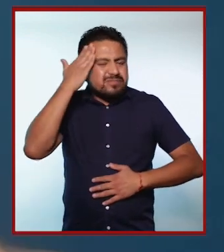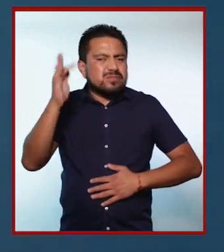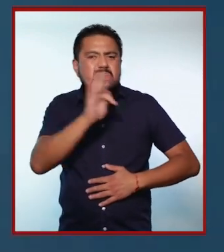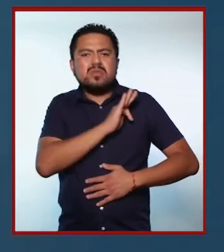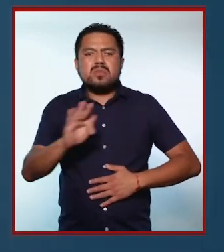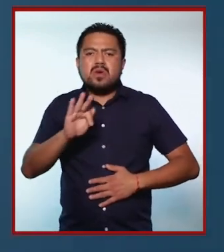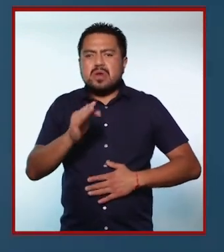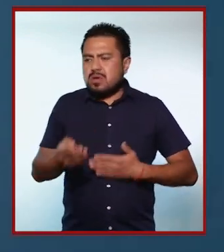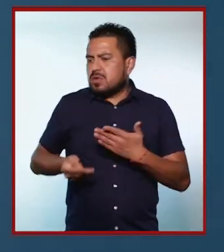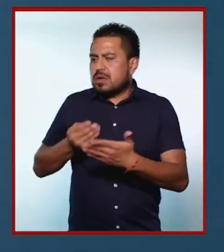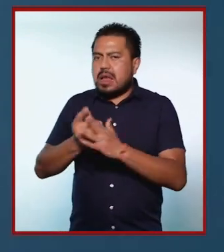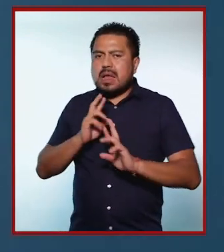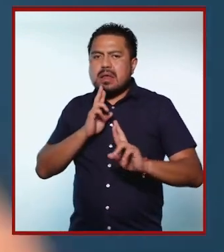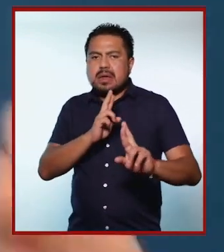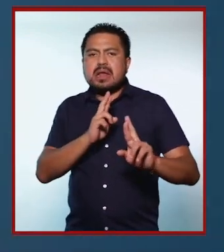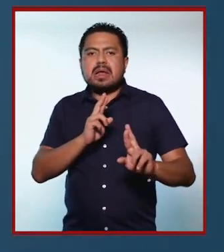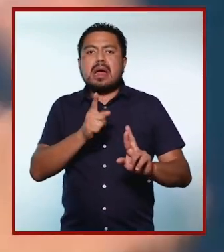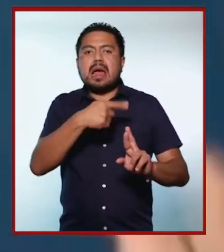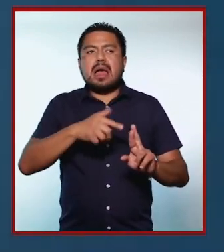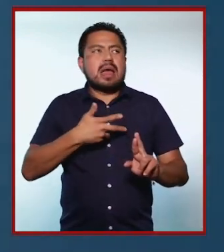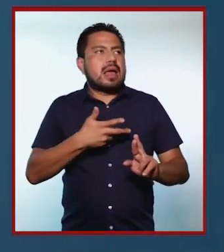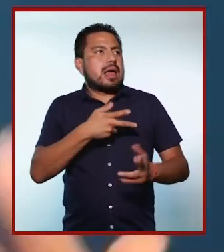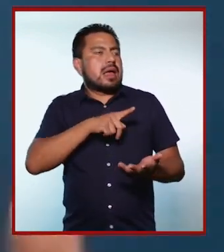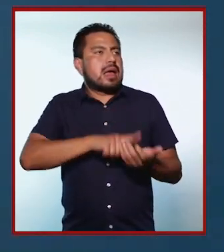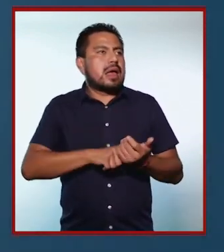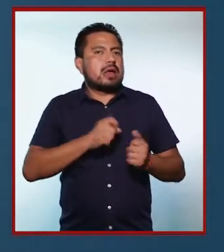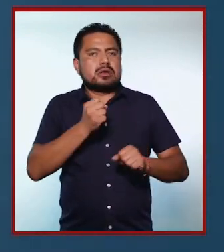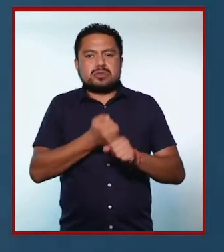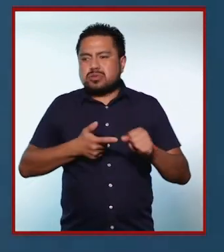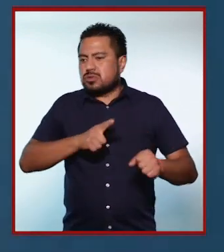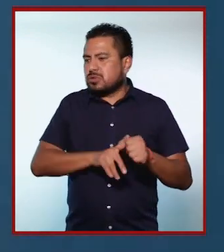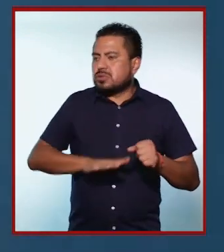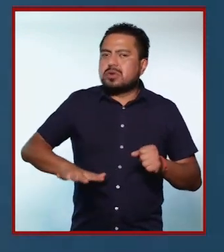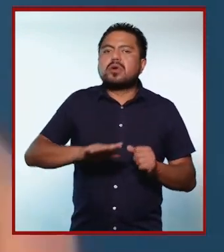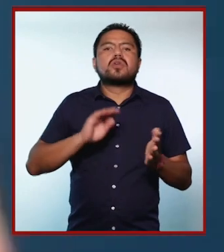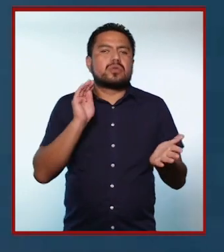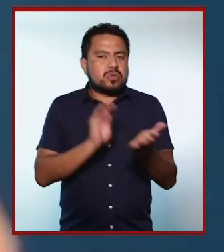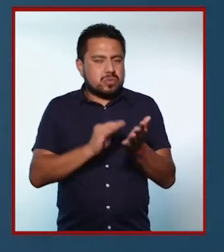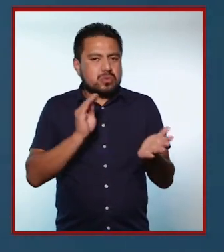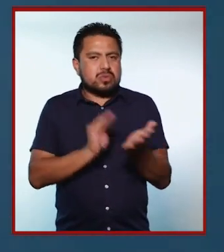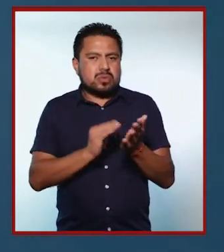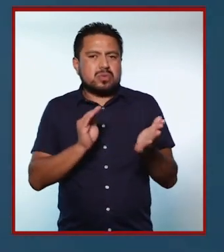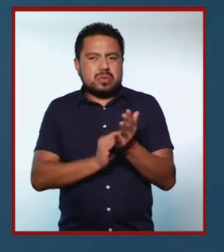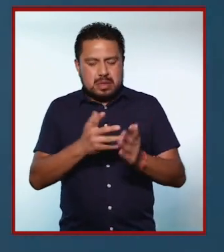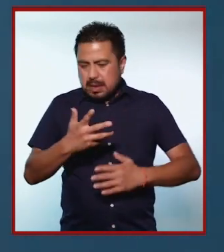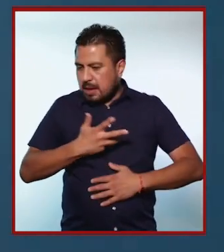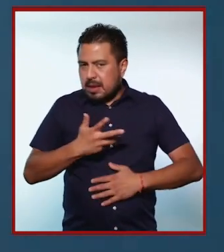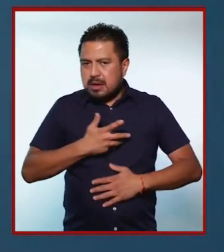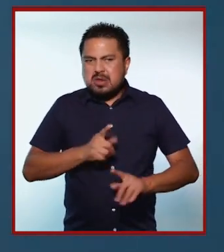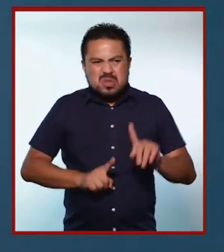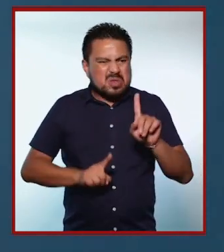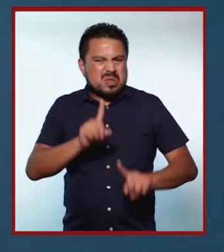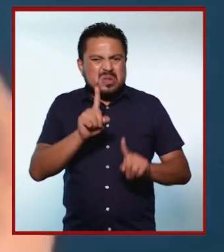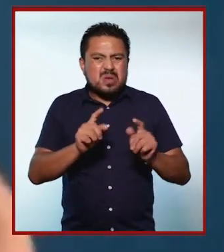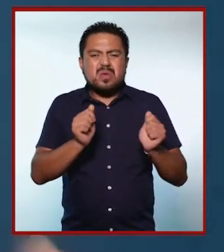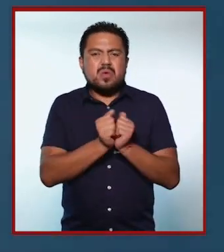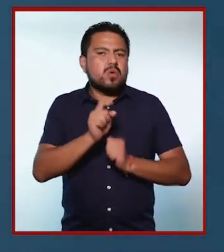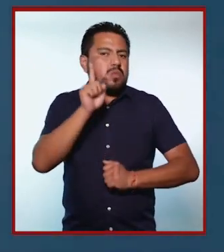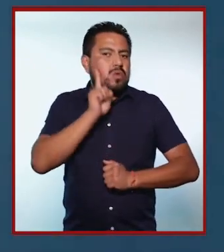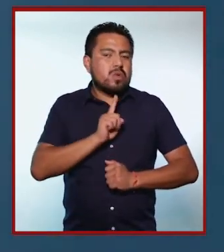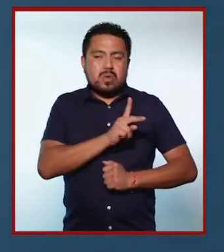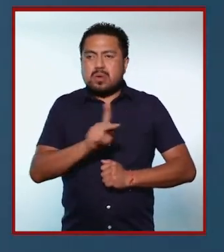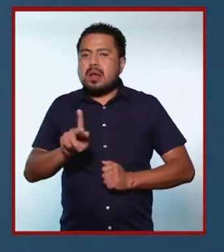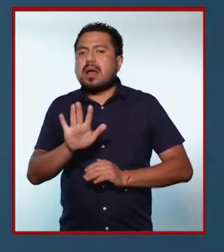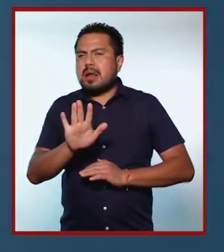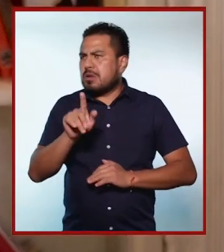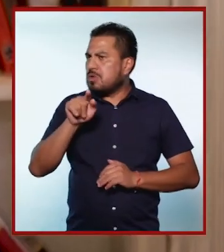capacidad para poder dar los resultados esperados ante la sociedad, ¿no? Todavía están como estas dudas en